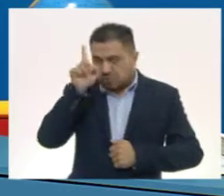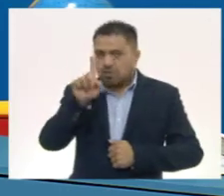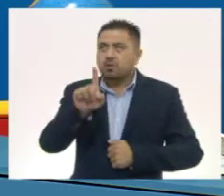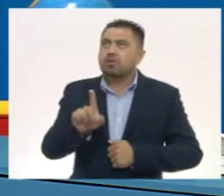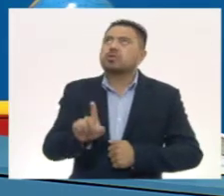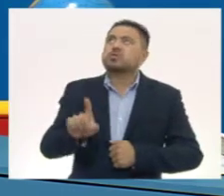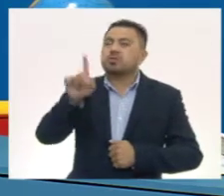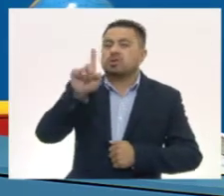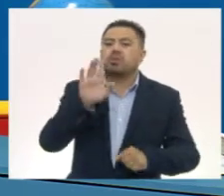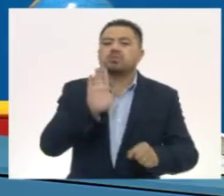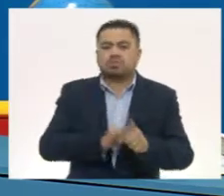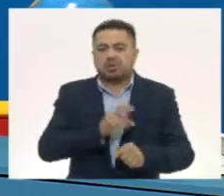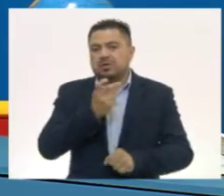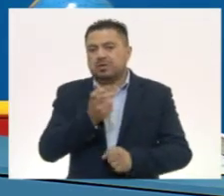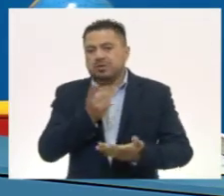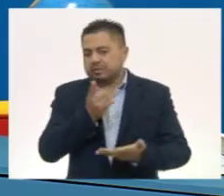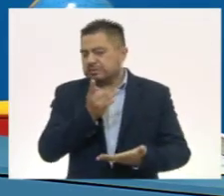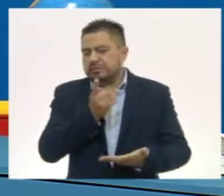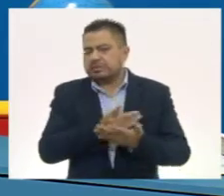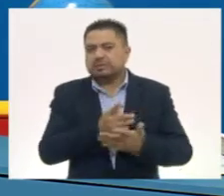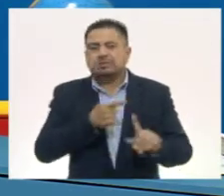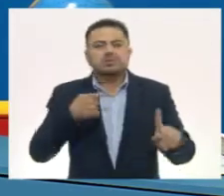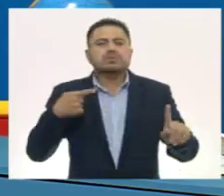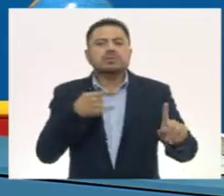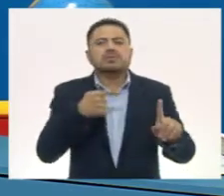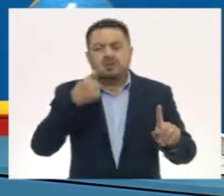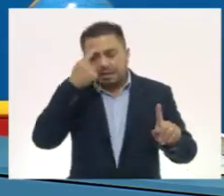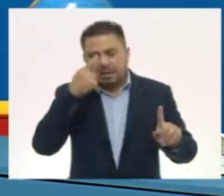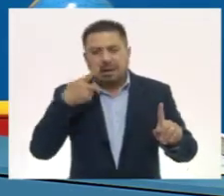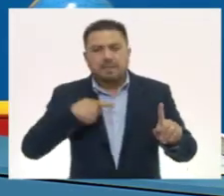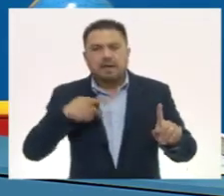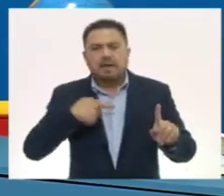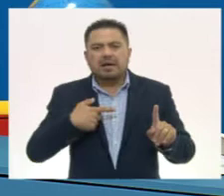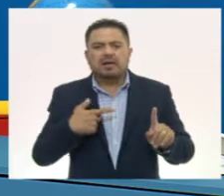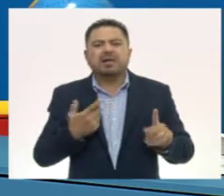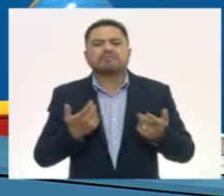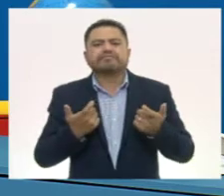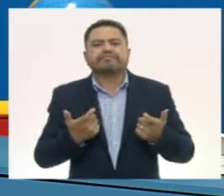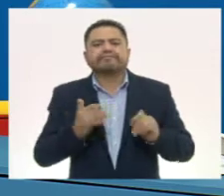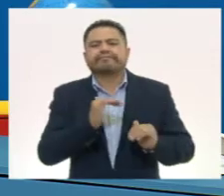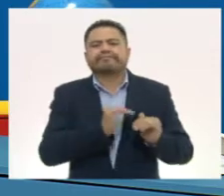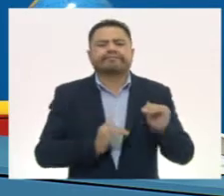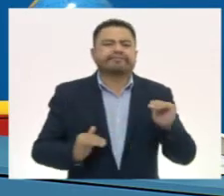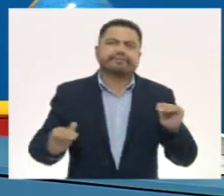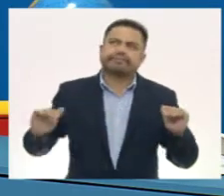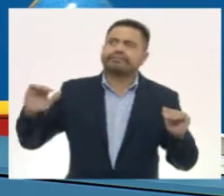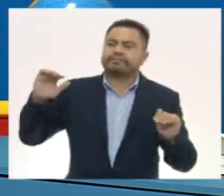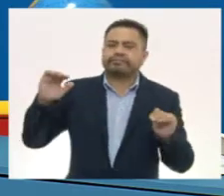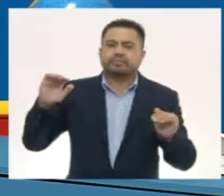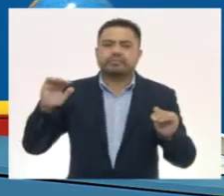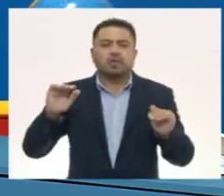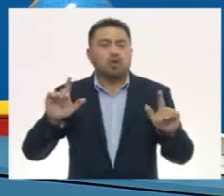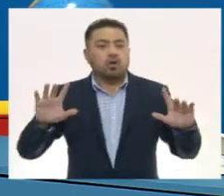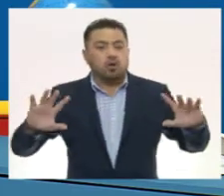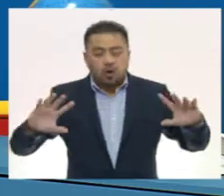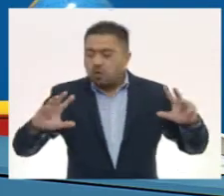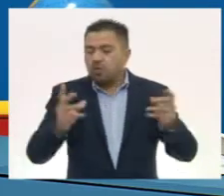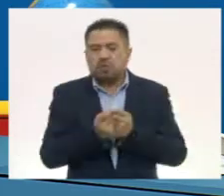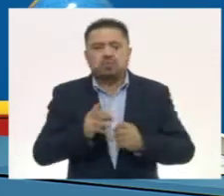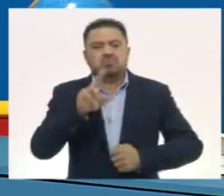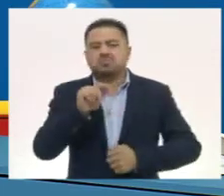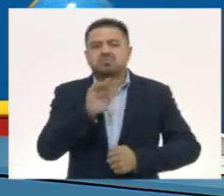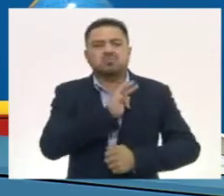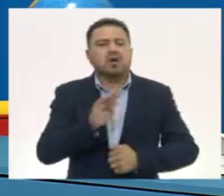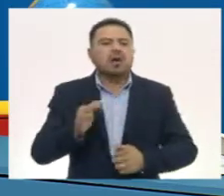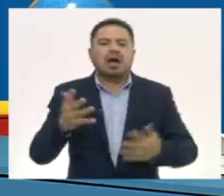Prácticamente por eso nada más estaba ubicada para la gente que tenía un rango social elevado y no todos se dedicaban o